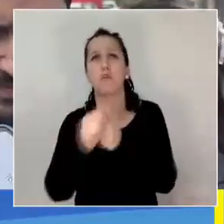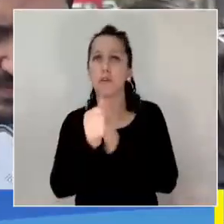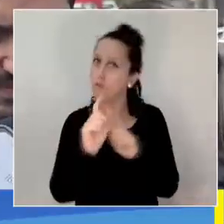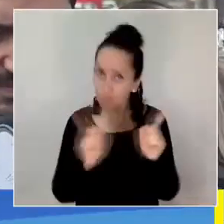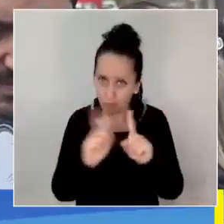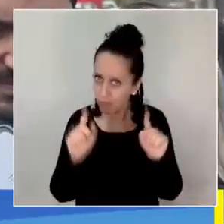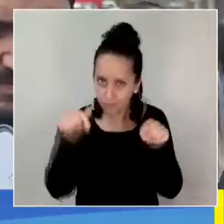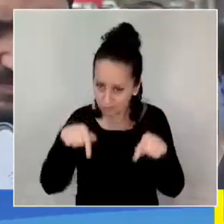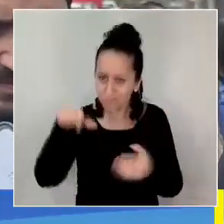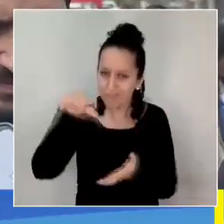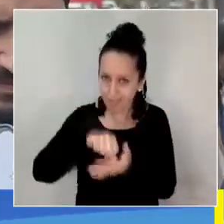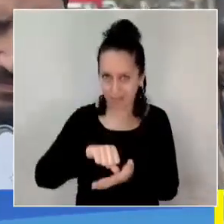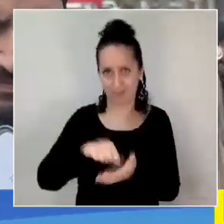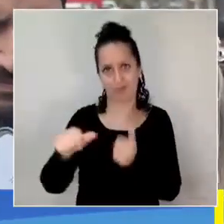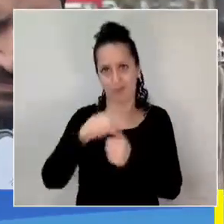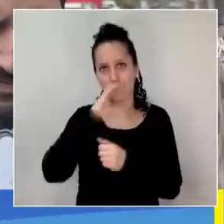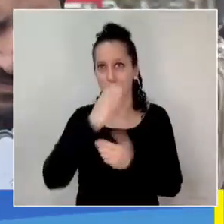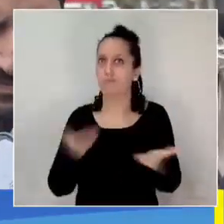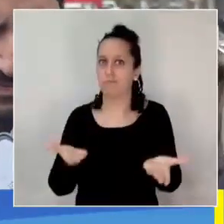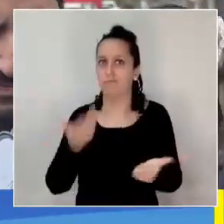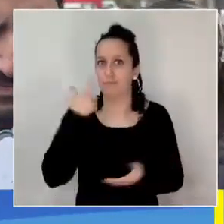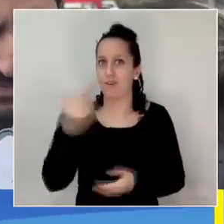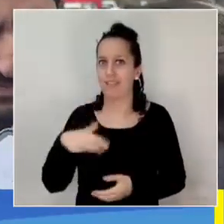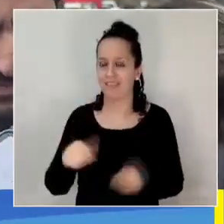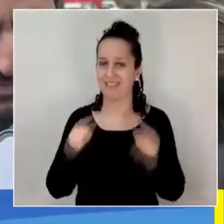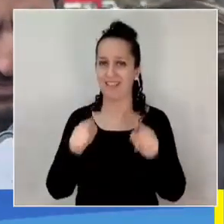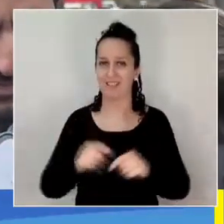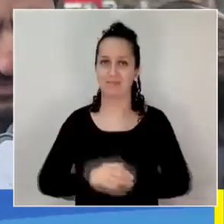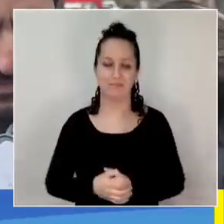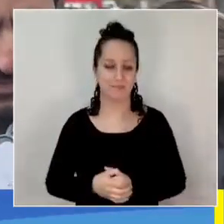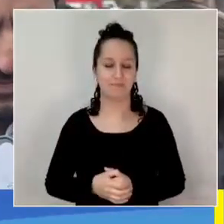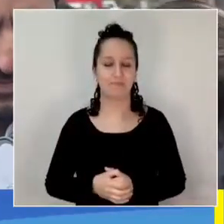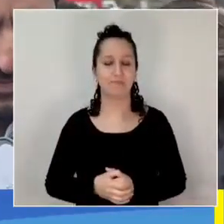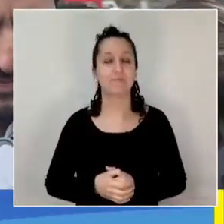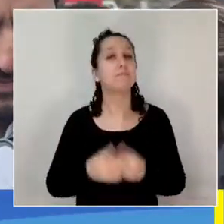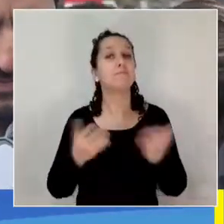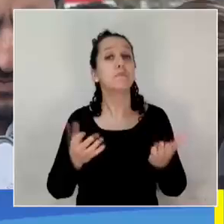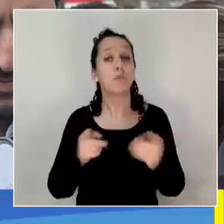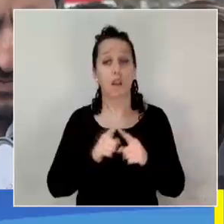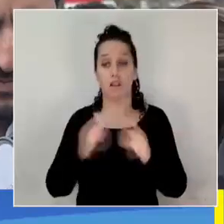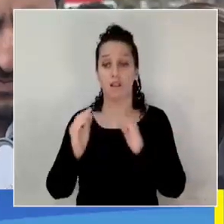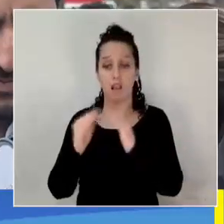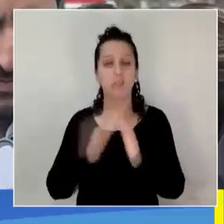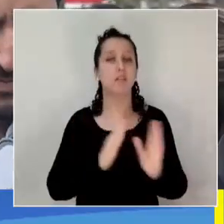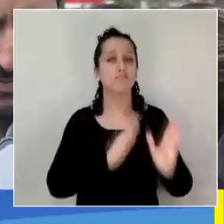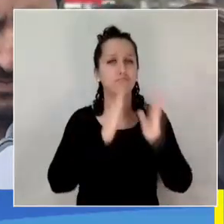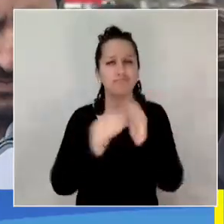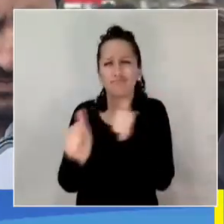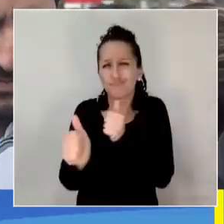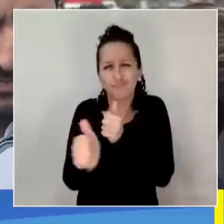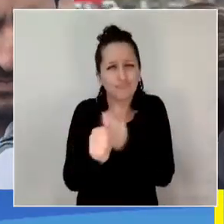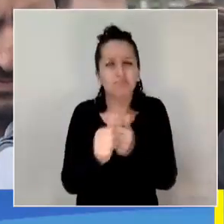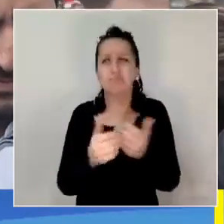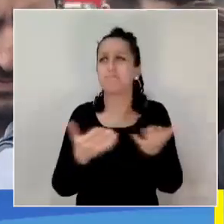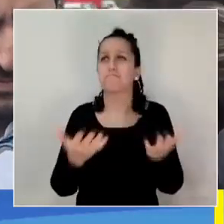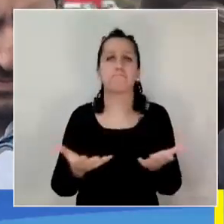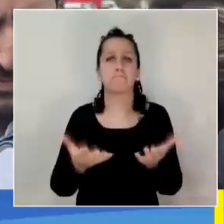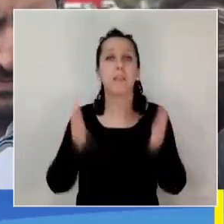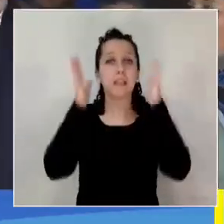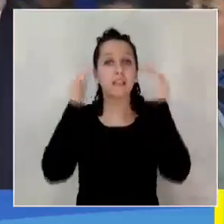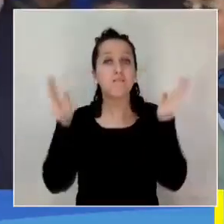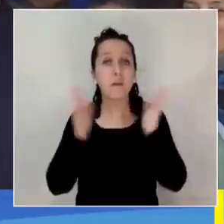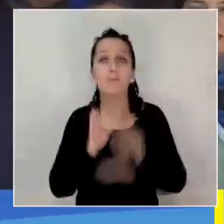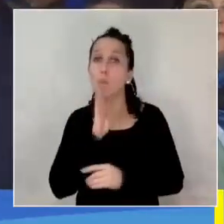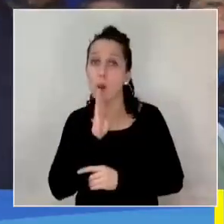y eso es digno de destacar. Además, lo están haciendo con servicios muy cerca de acá, como es el Cefam